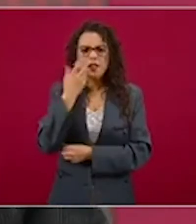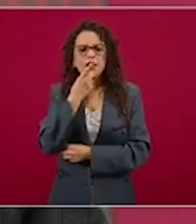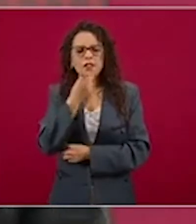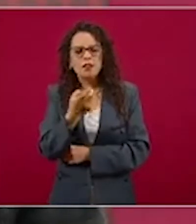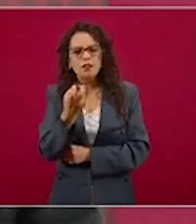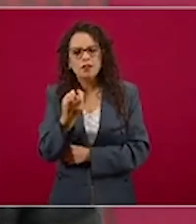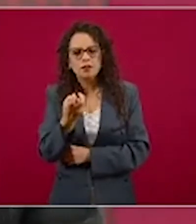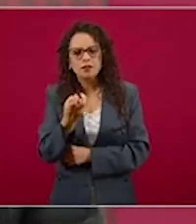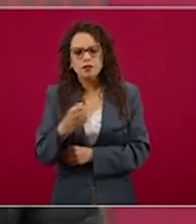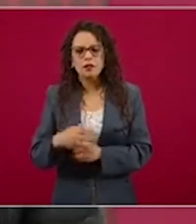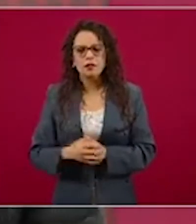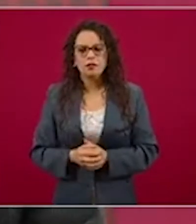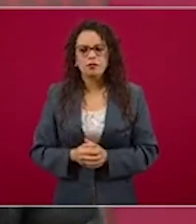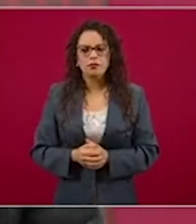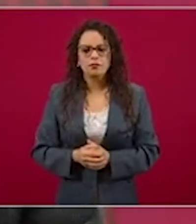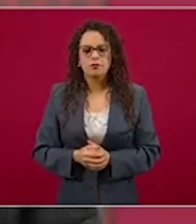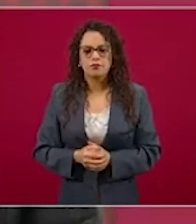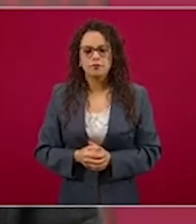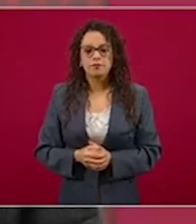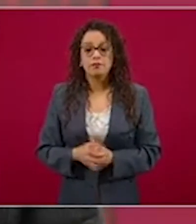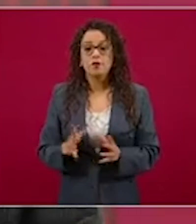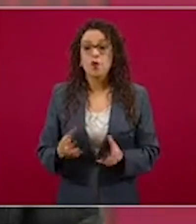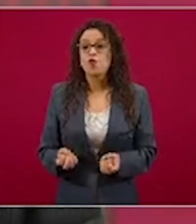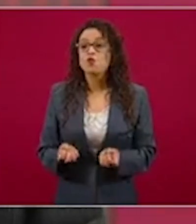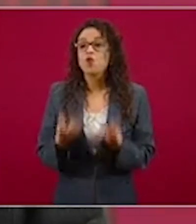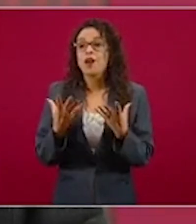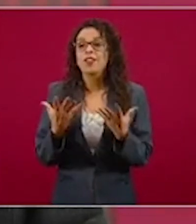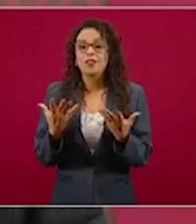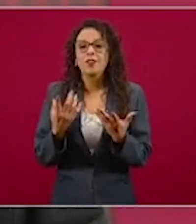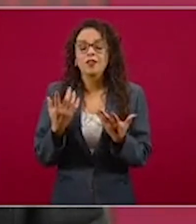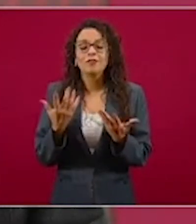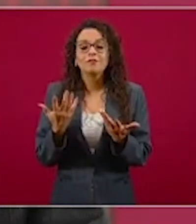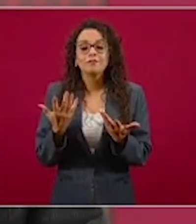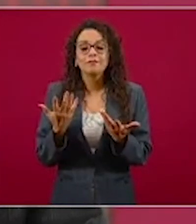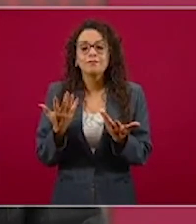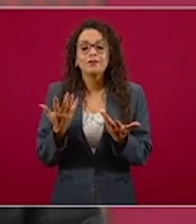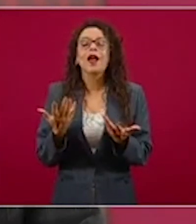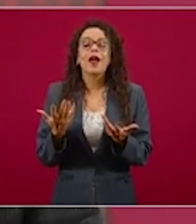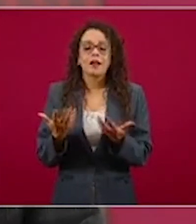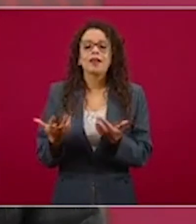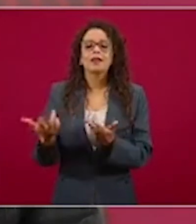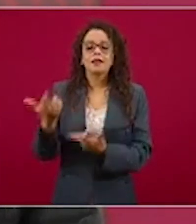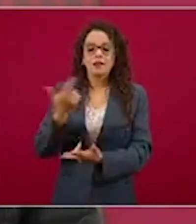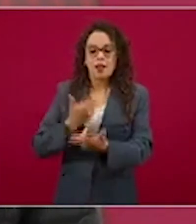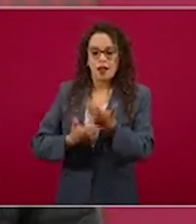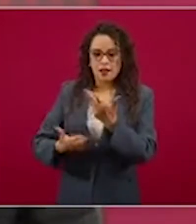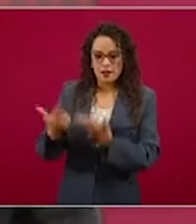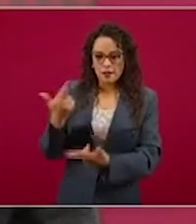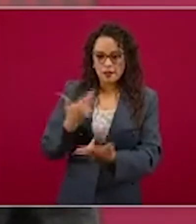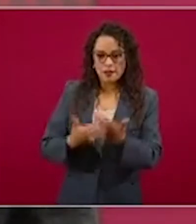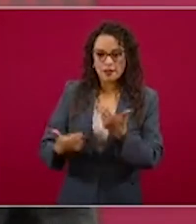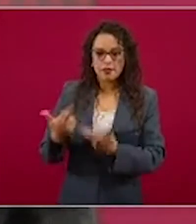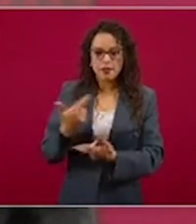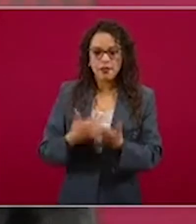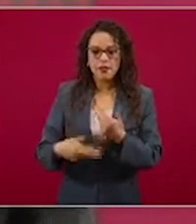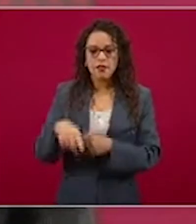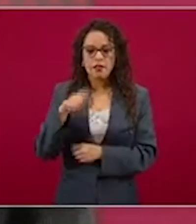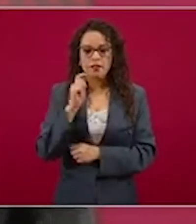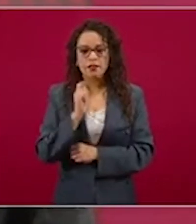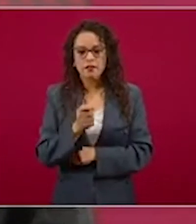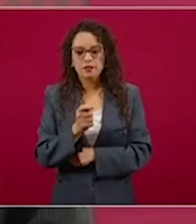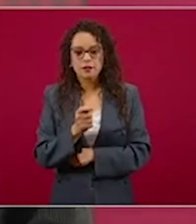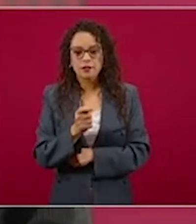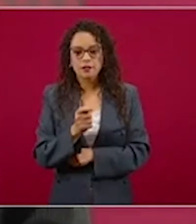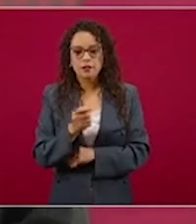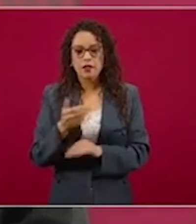en términos cuantitativos, regresar a la situación en que